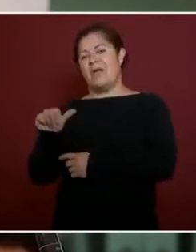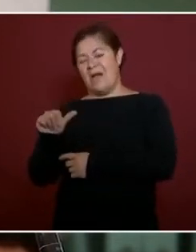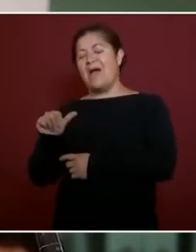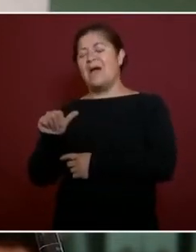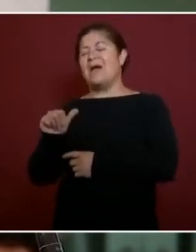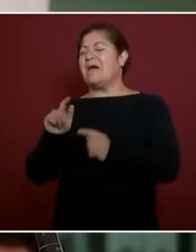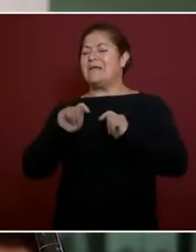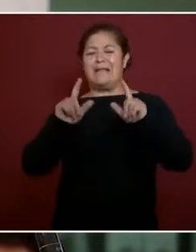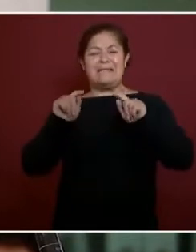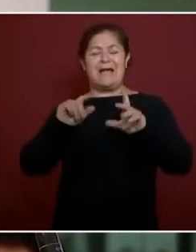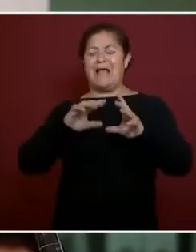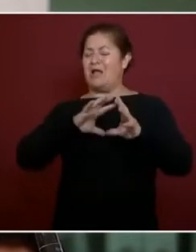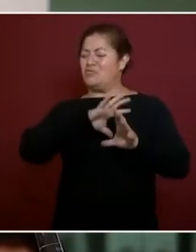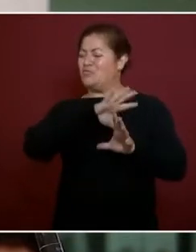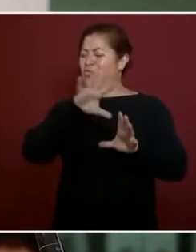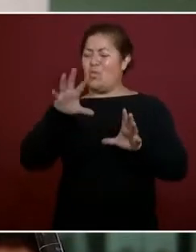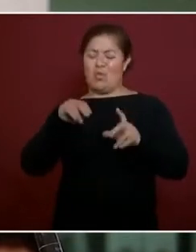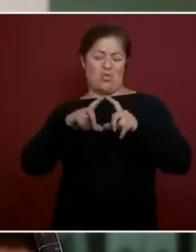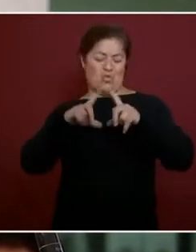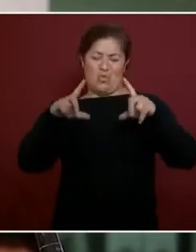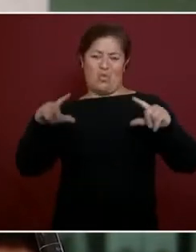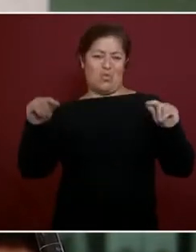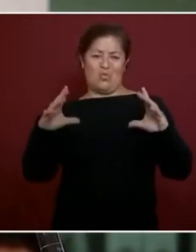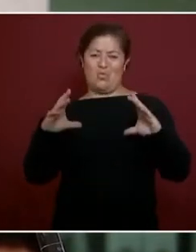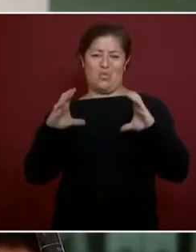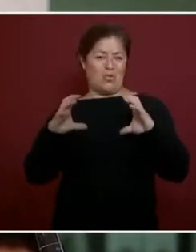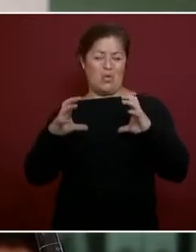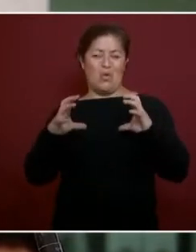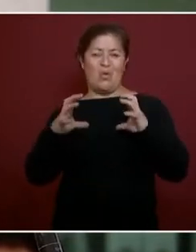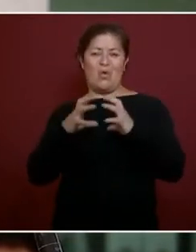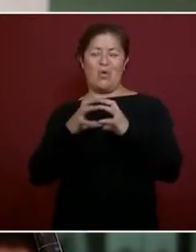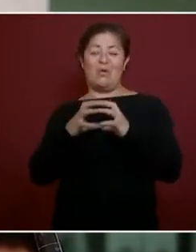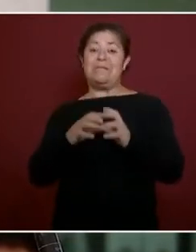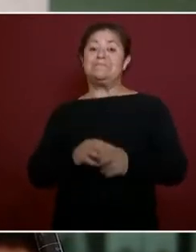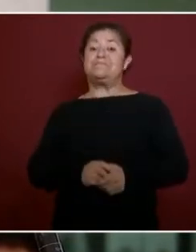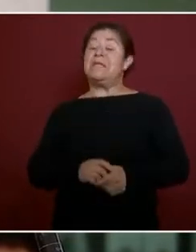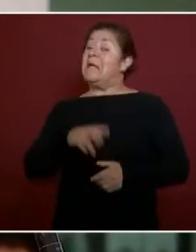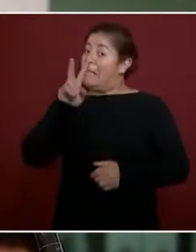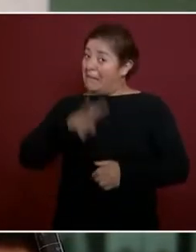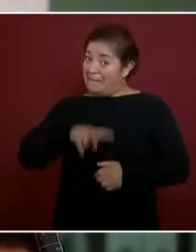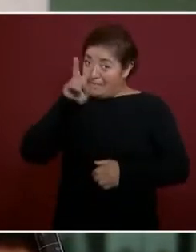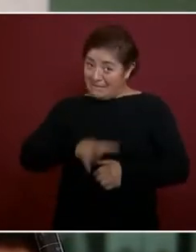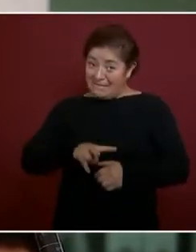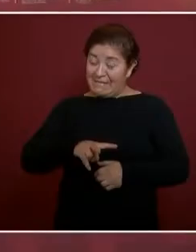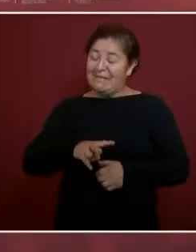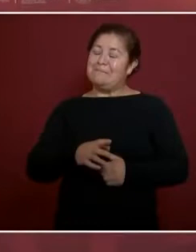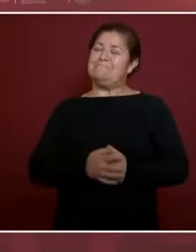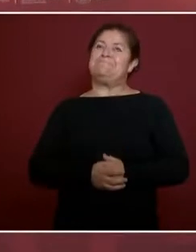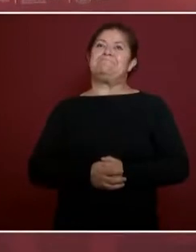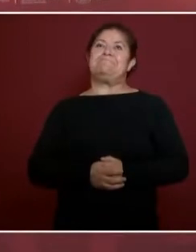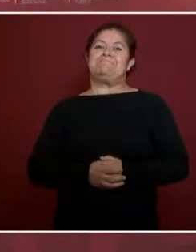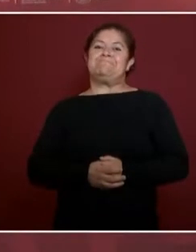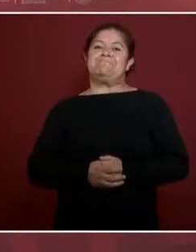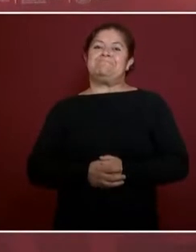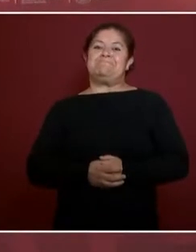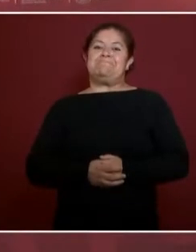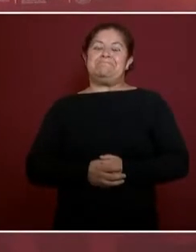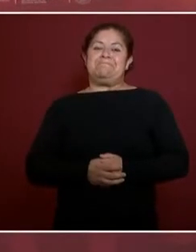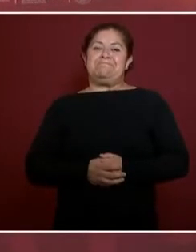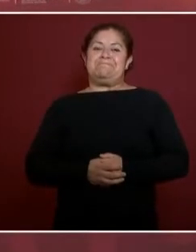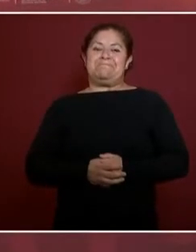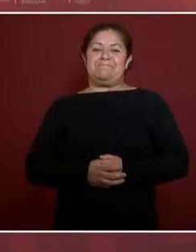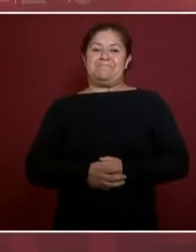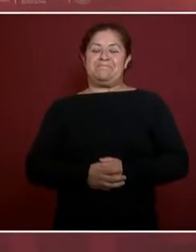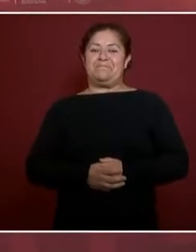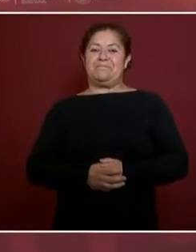Tlaxcala. La verdad es que, me lo